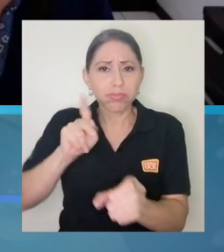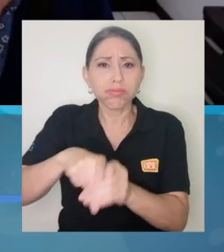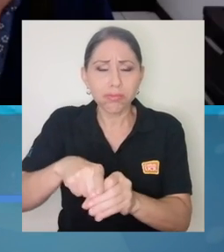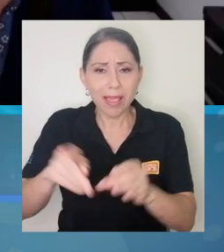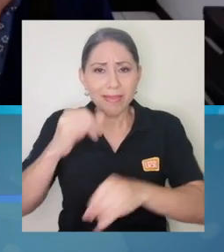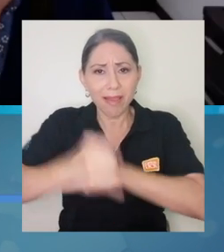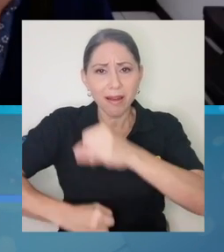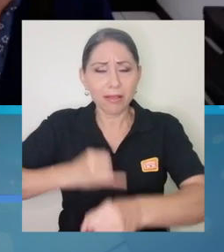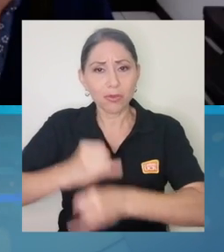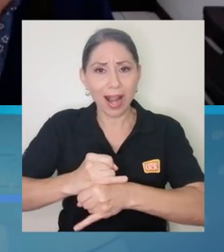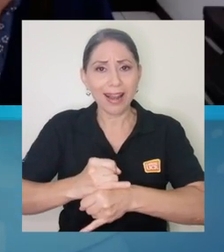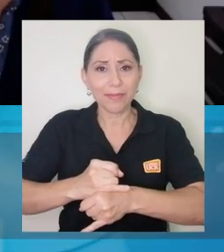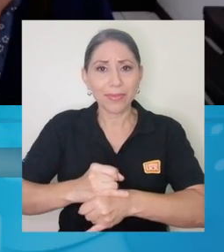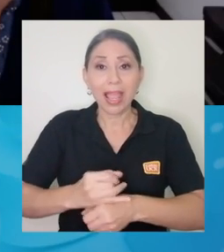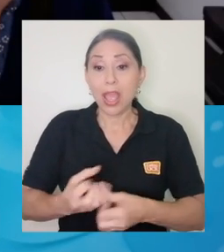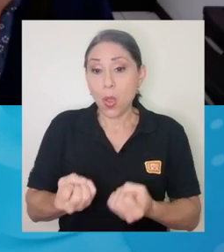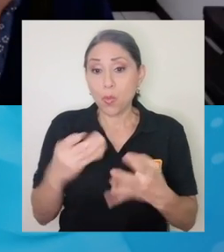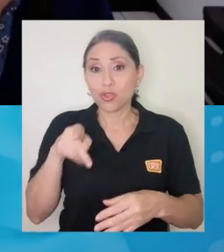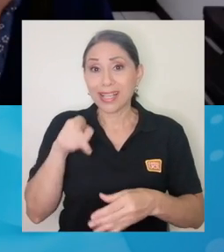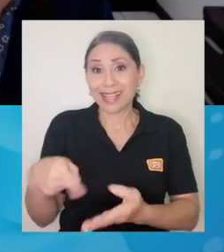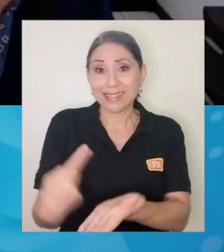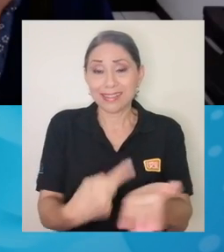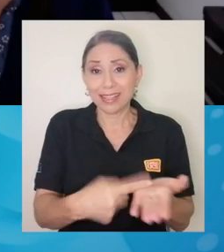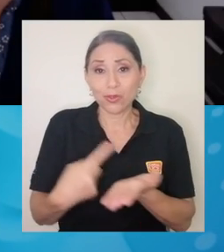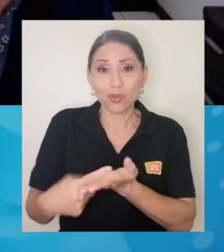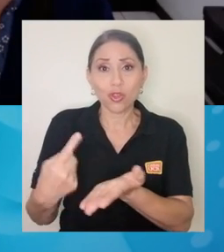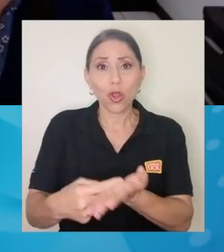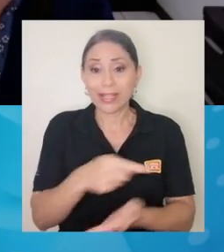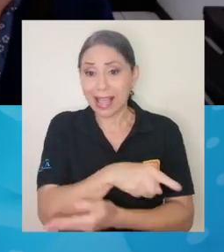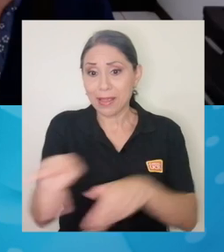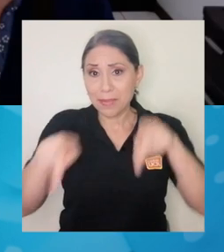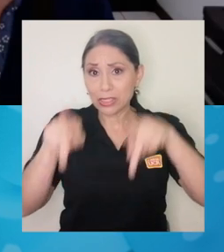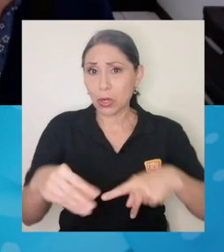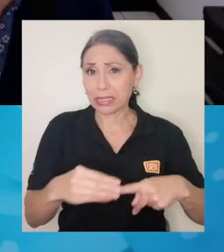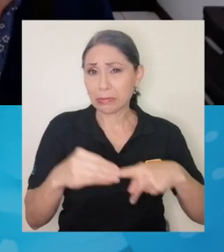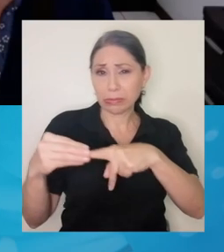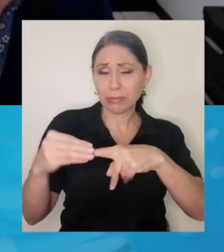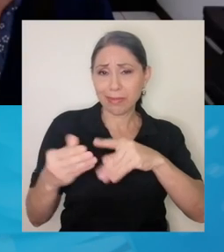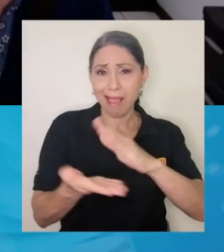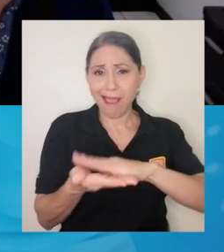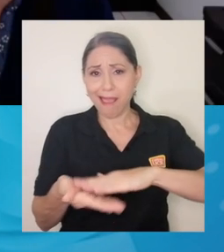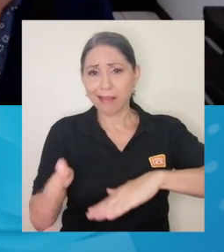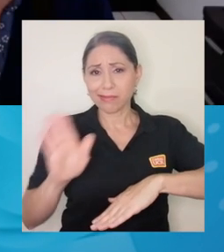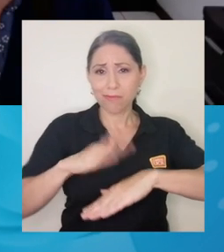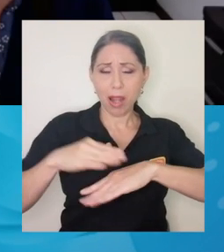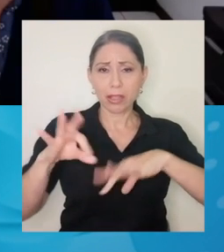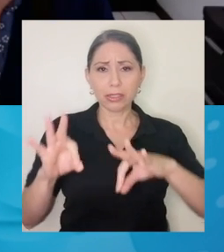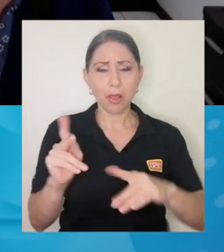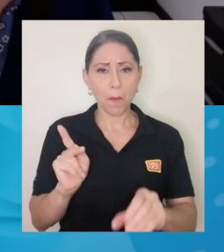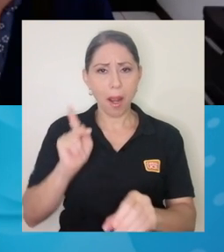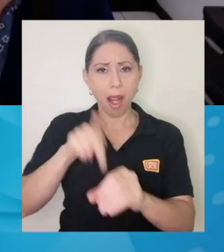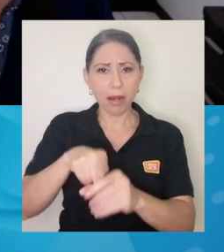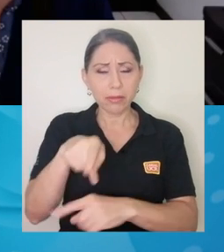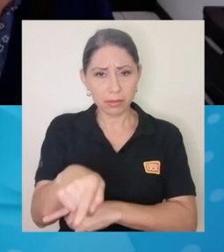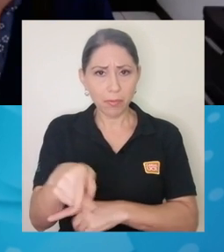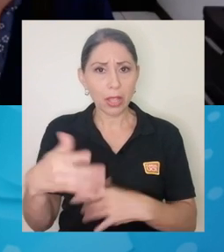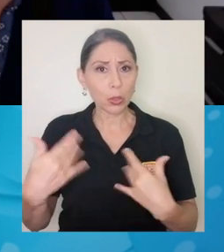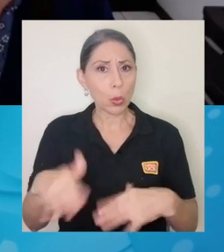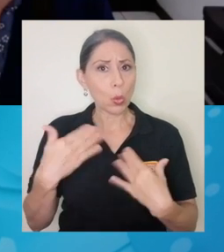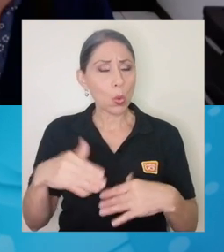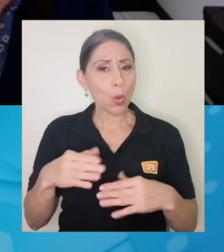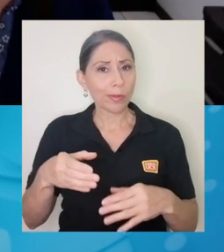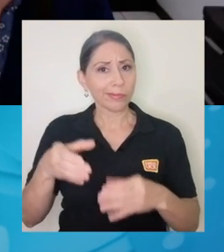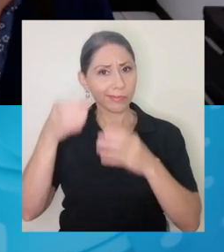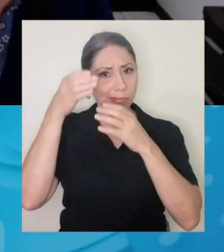y en las cuales, en muchas de esas discusiones, estamos expertos y expertas nuestras participando, de tal